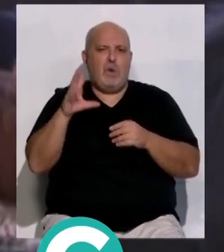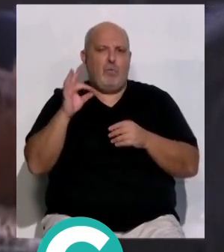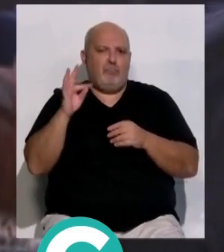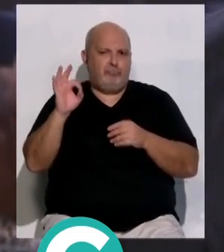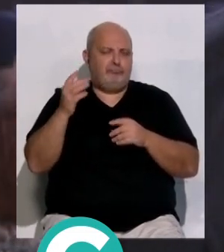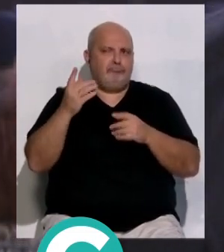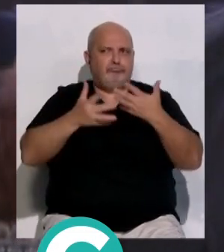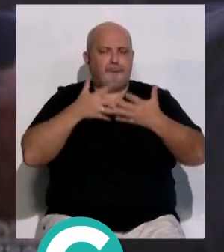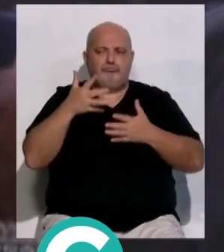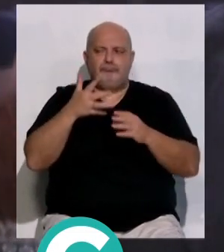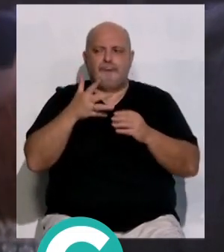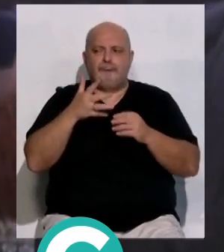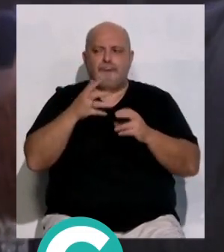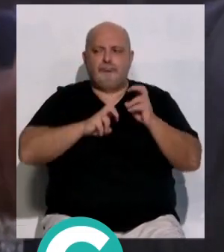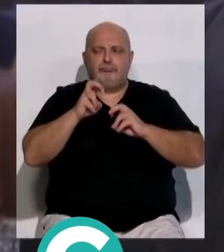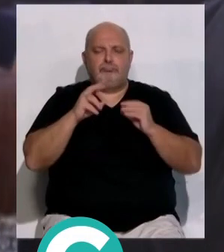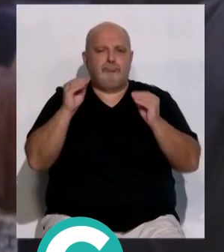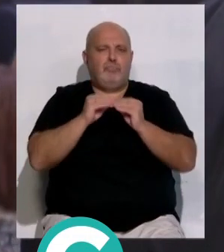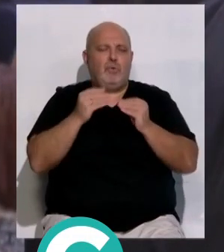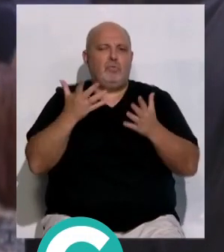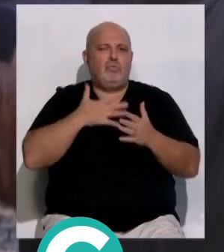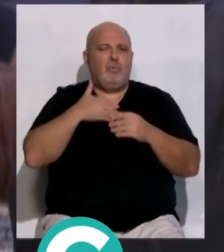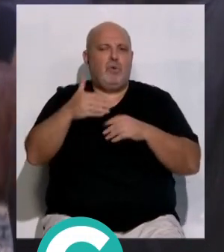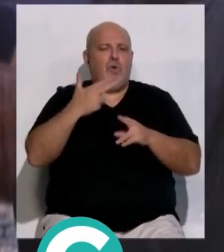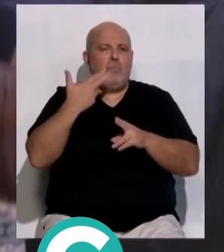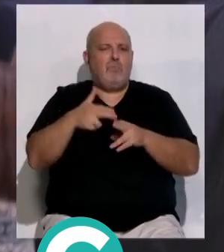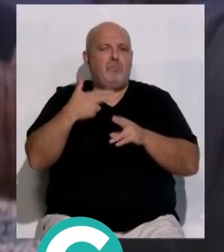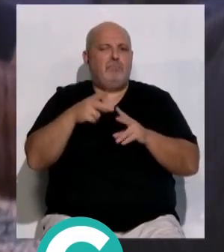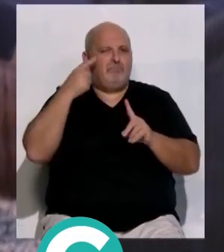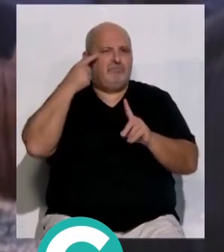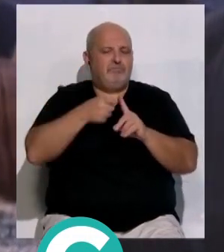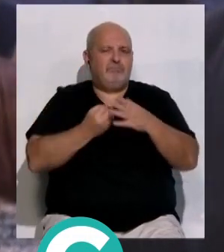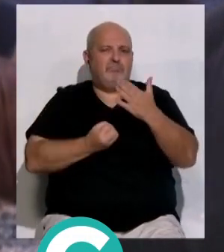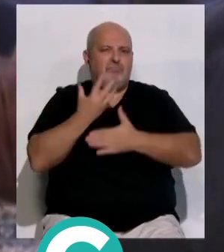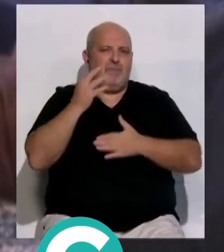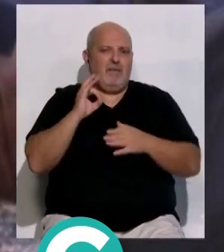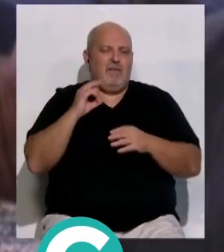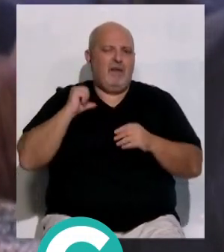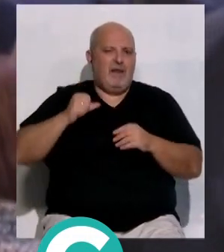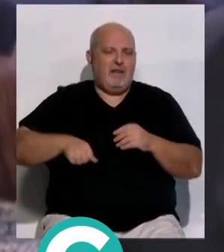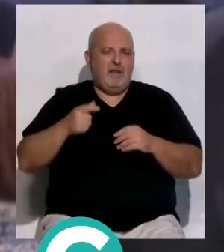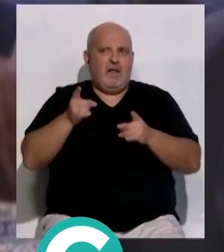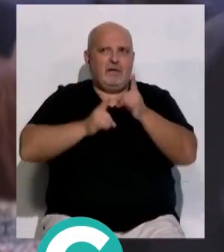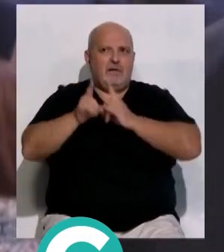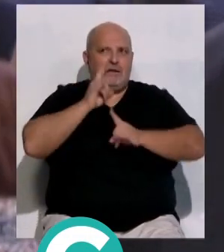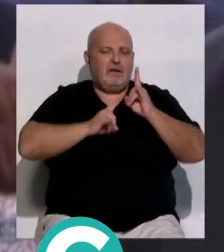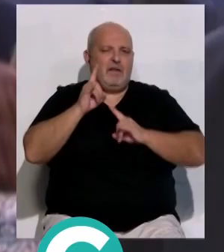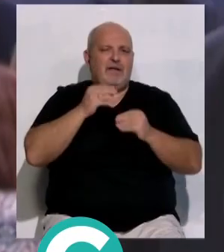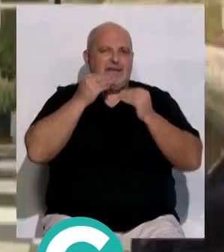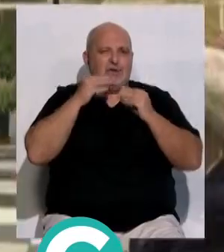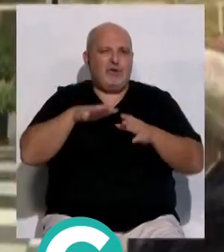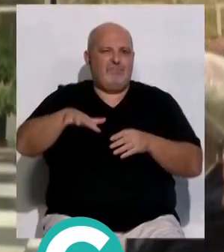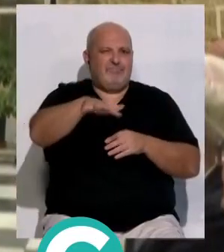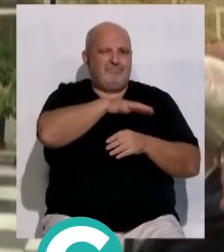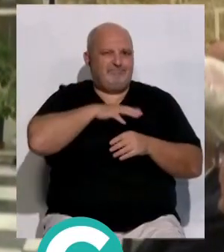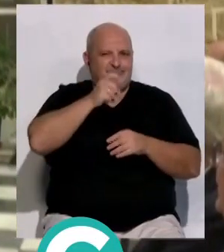podemos poner en común cuáles son las políticas de generación de riqueza, de atracción de los centros históricos.